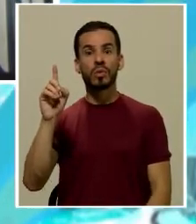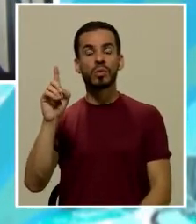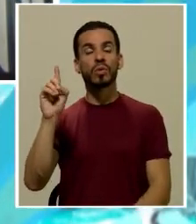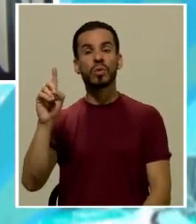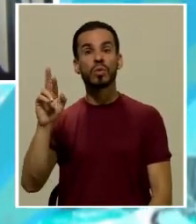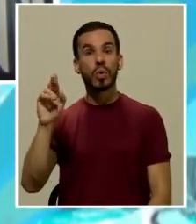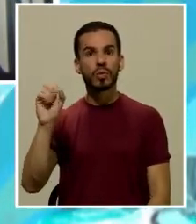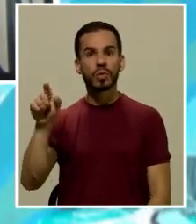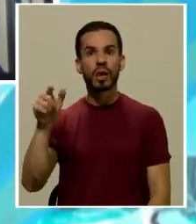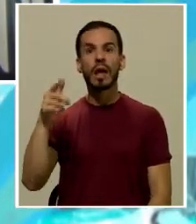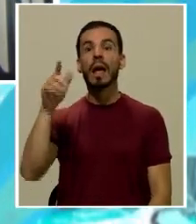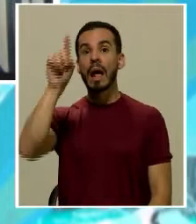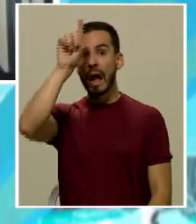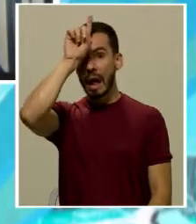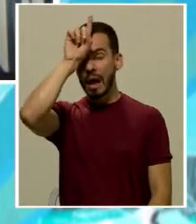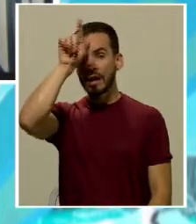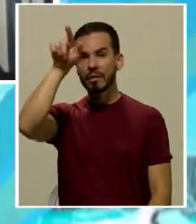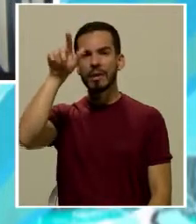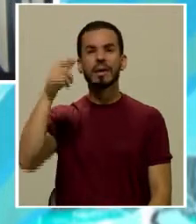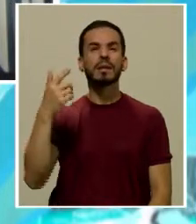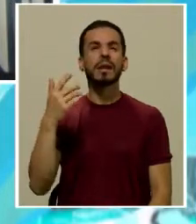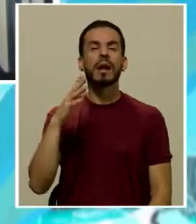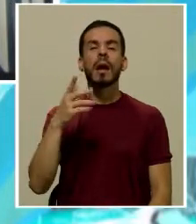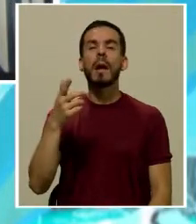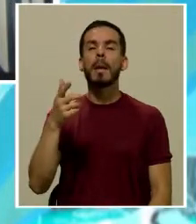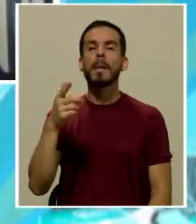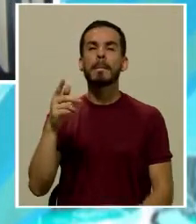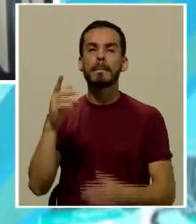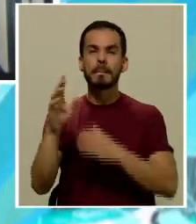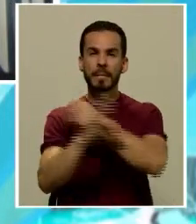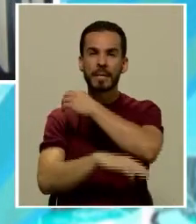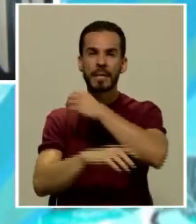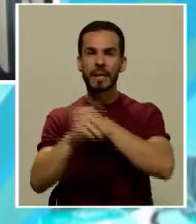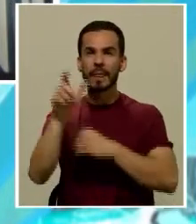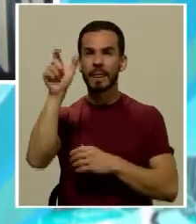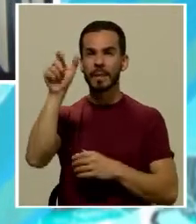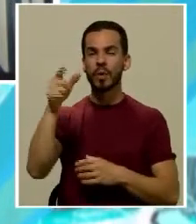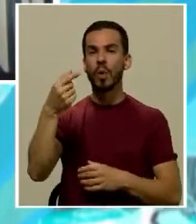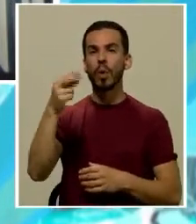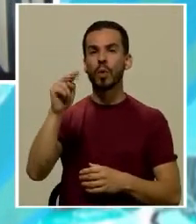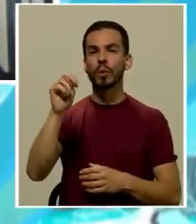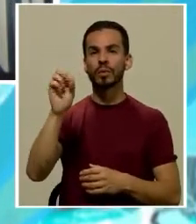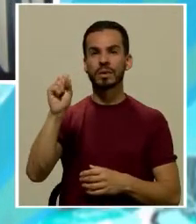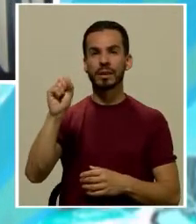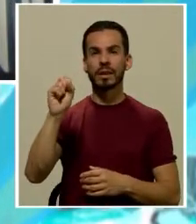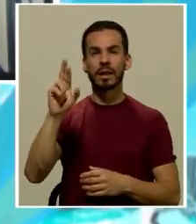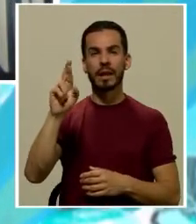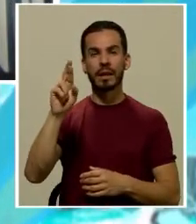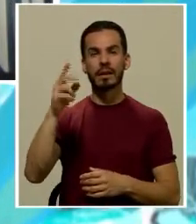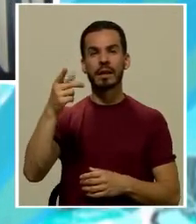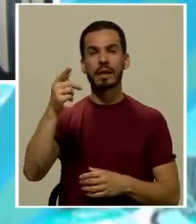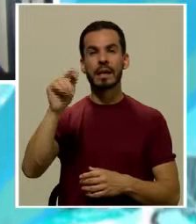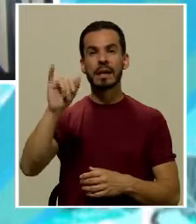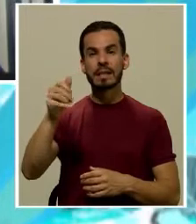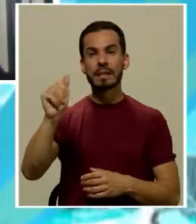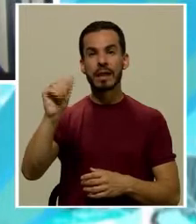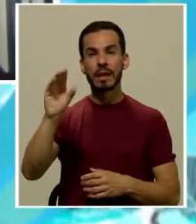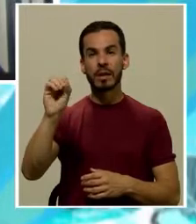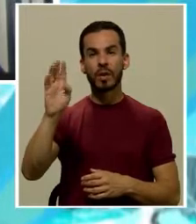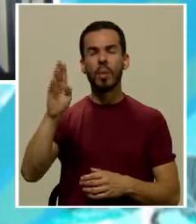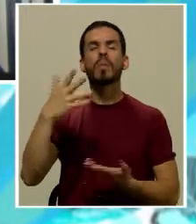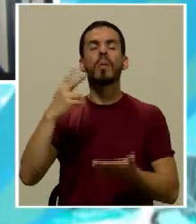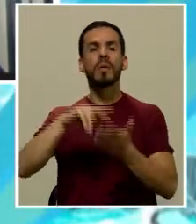esta idea del derecho penal del enemigo nace del jurista alemán Gunther Jacob. ¿Cómo definir el